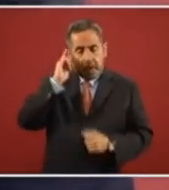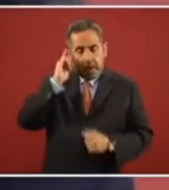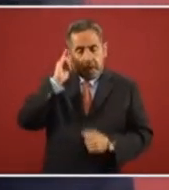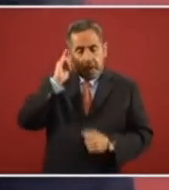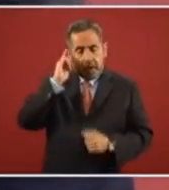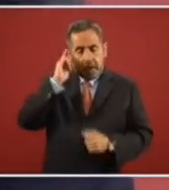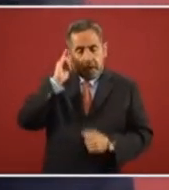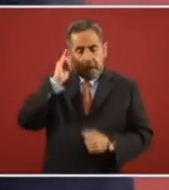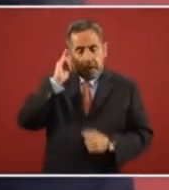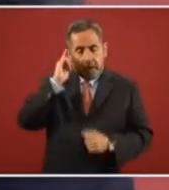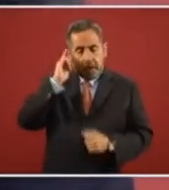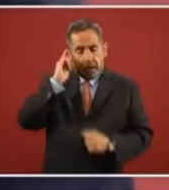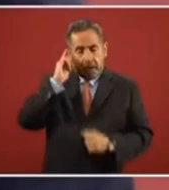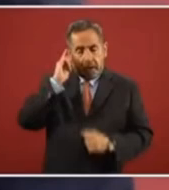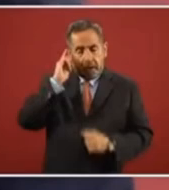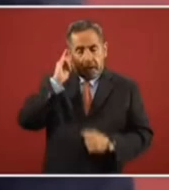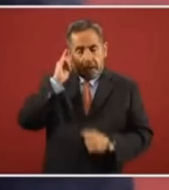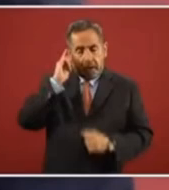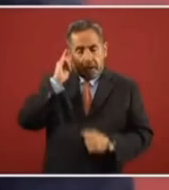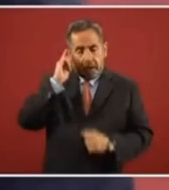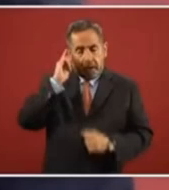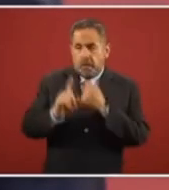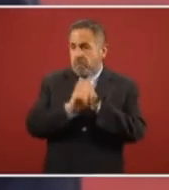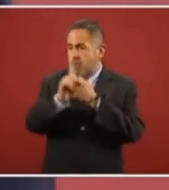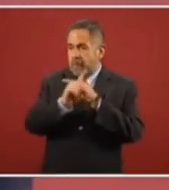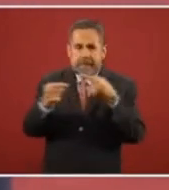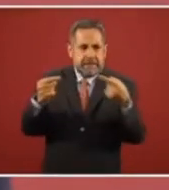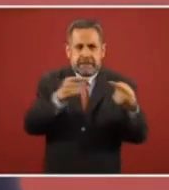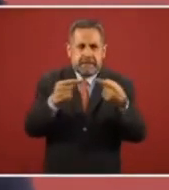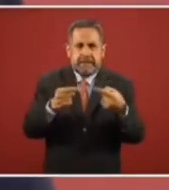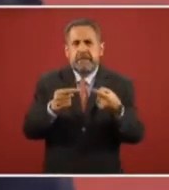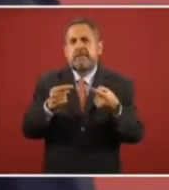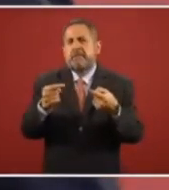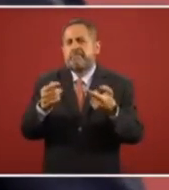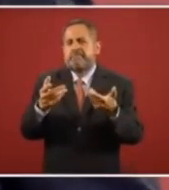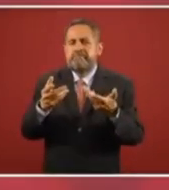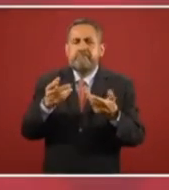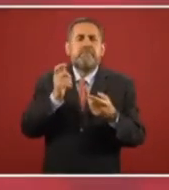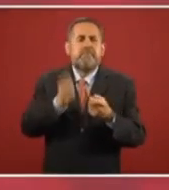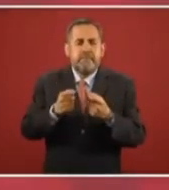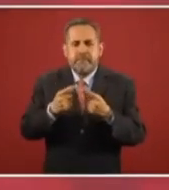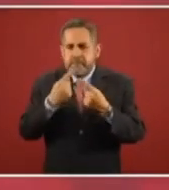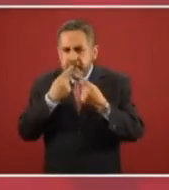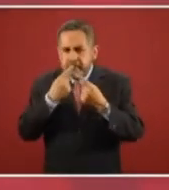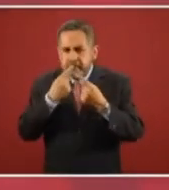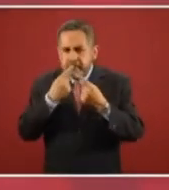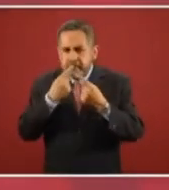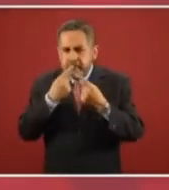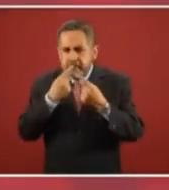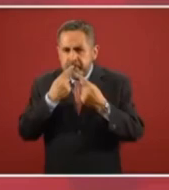We would like for conflicts to be resolved, mediante diálogo,